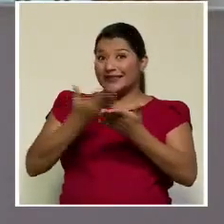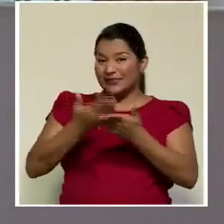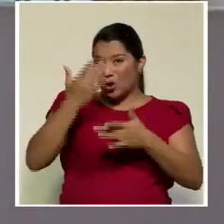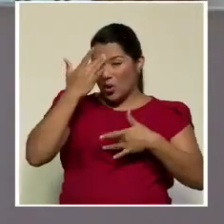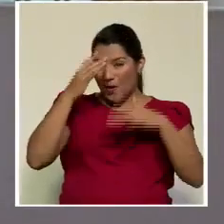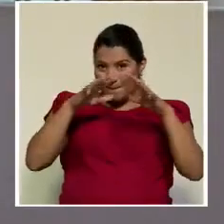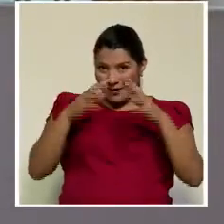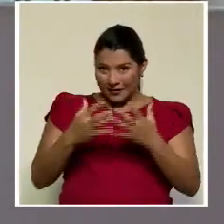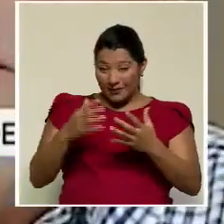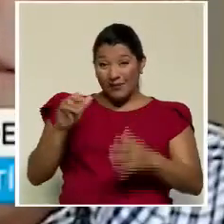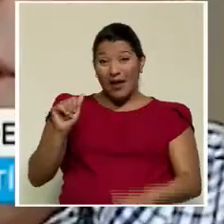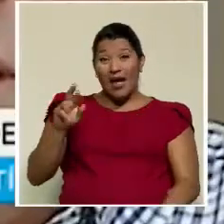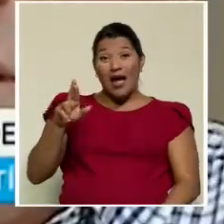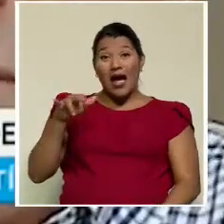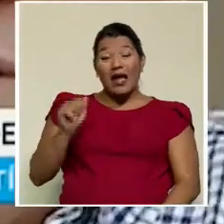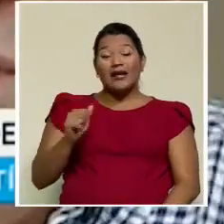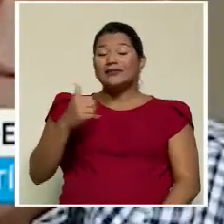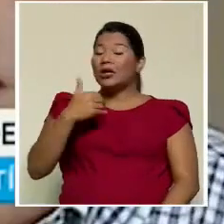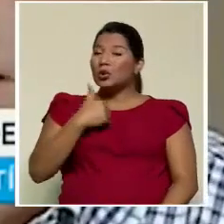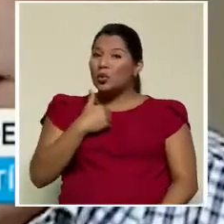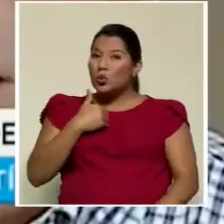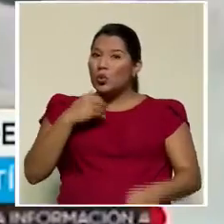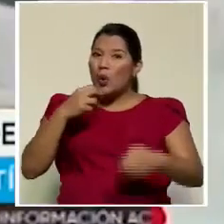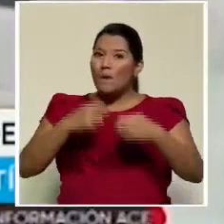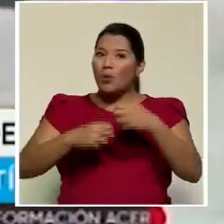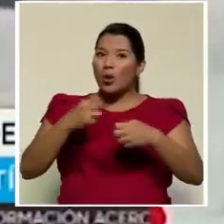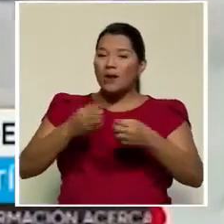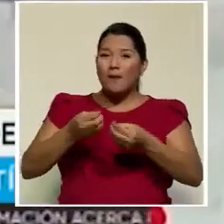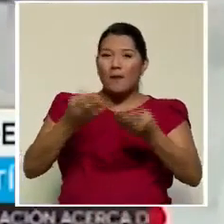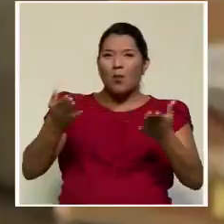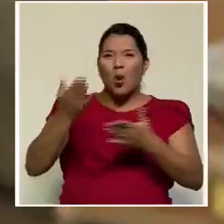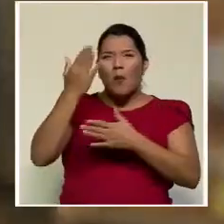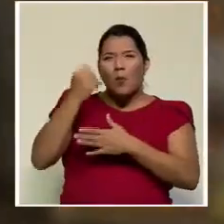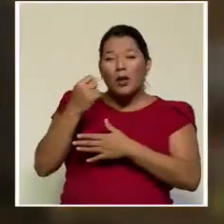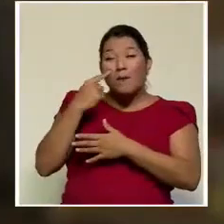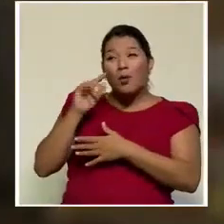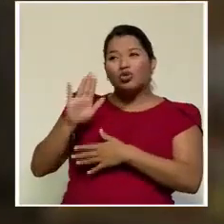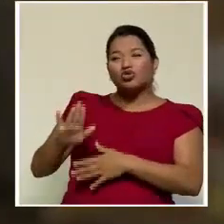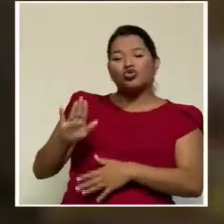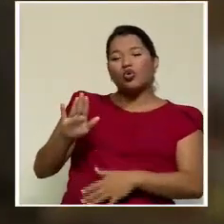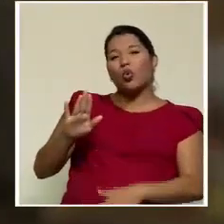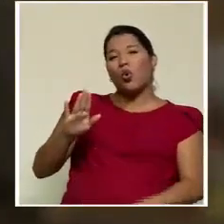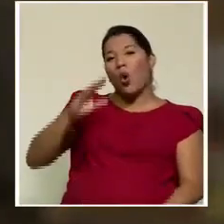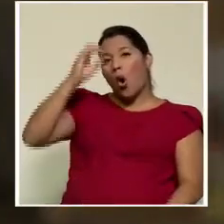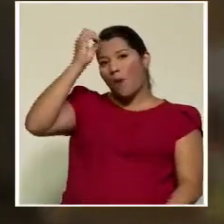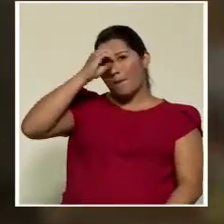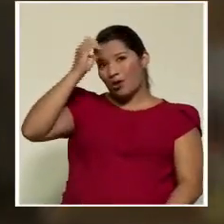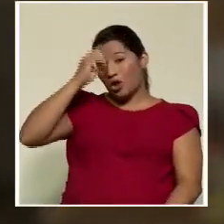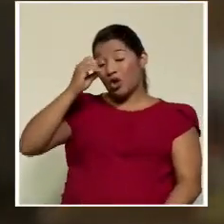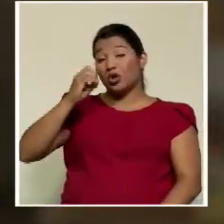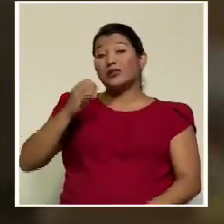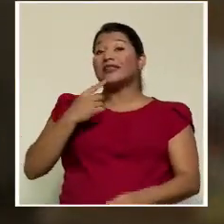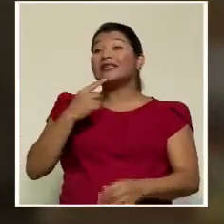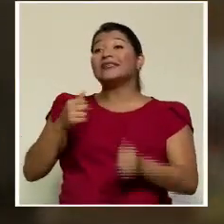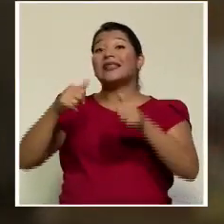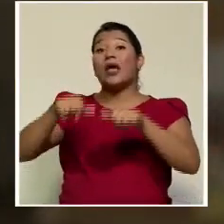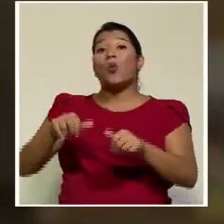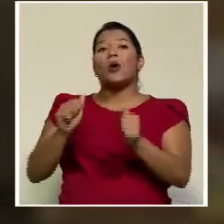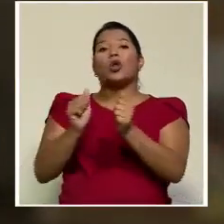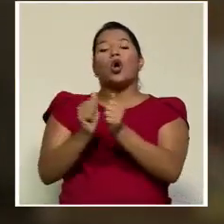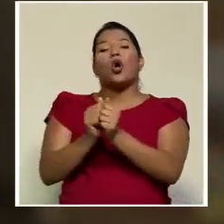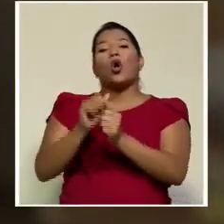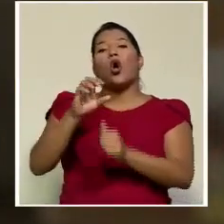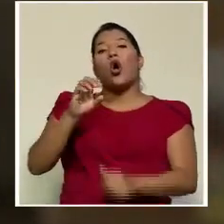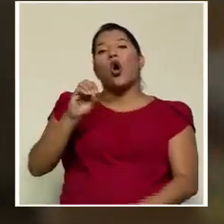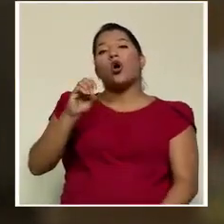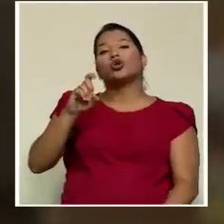Araya protagonizó una polémica pública por su encendida defensa del dióxido de cloro como defensa